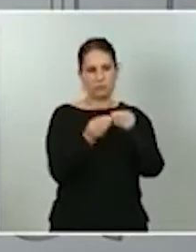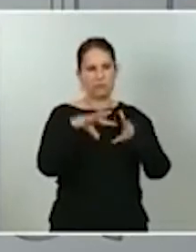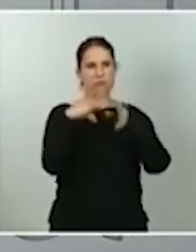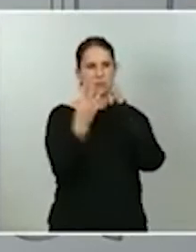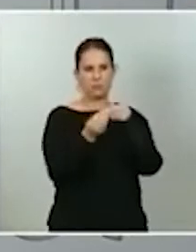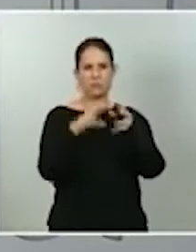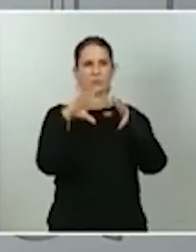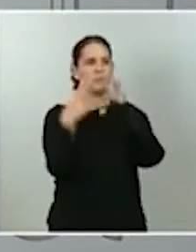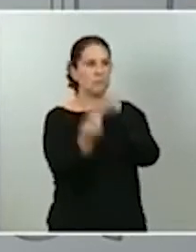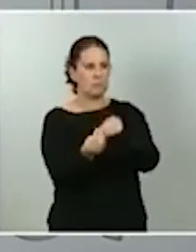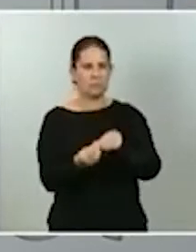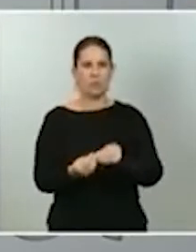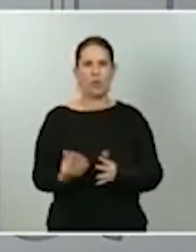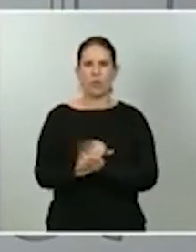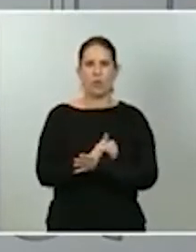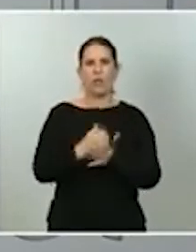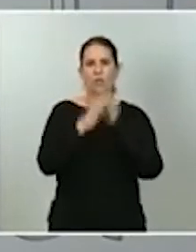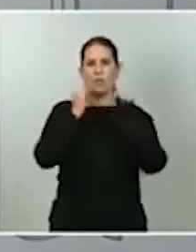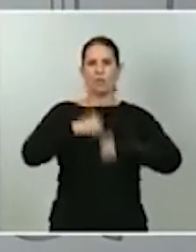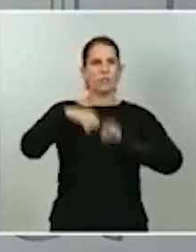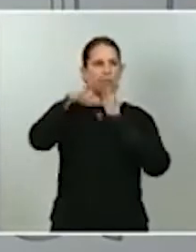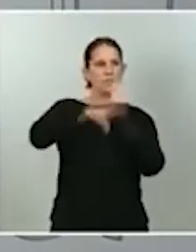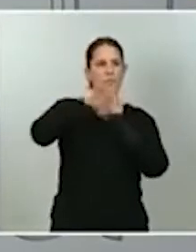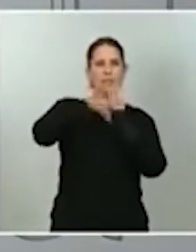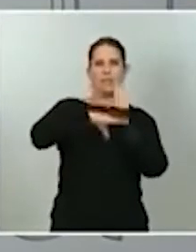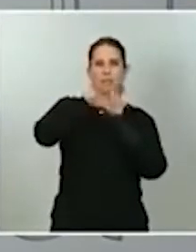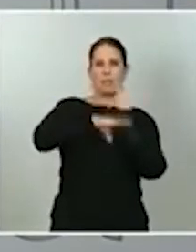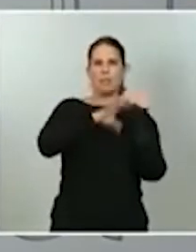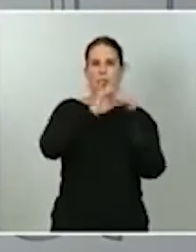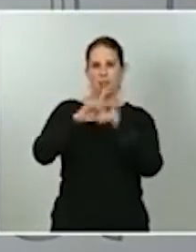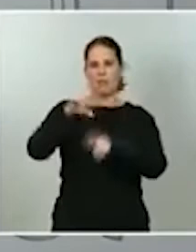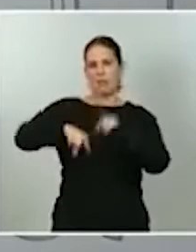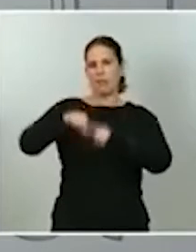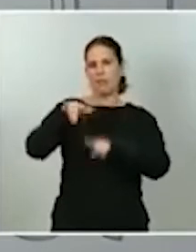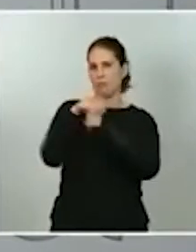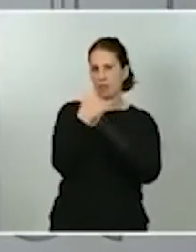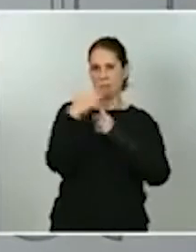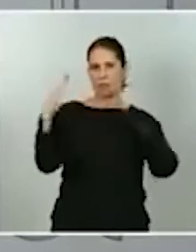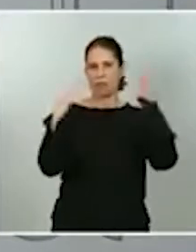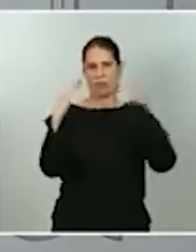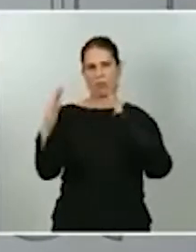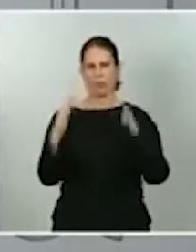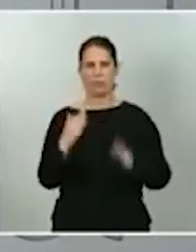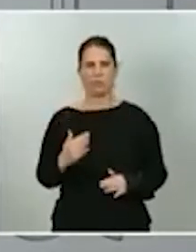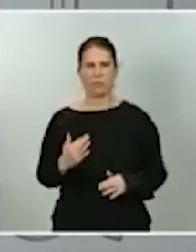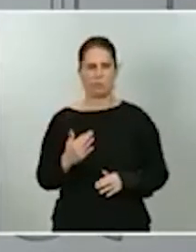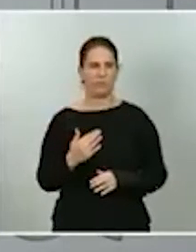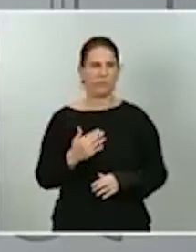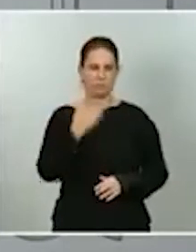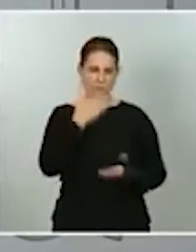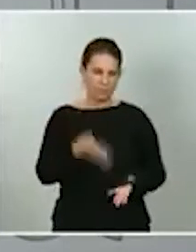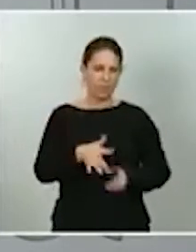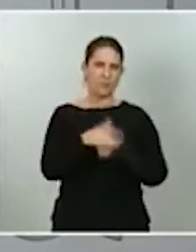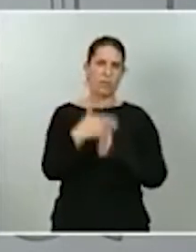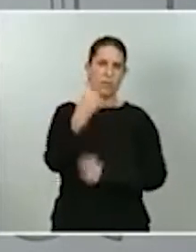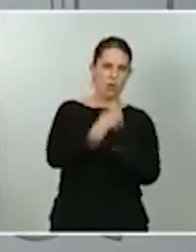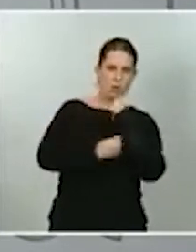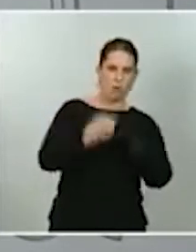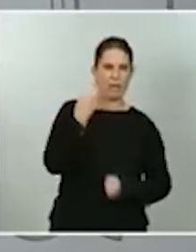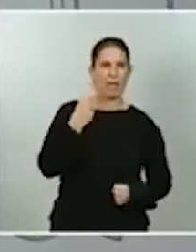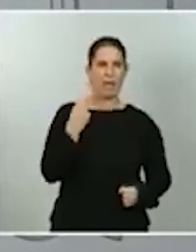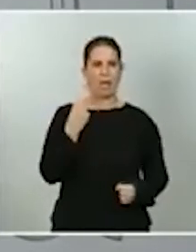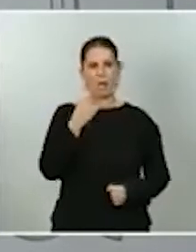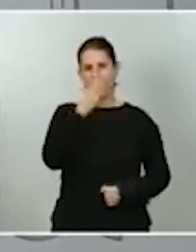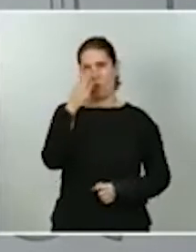a las circunstancias particulares que se están produciendo en cada momento, en este caso la situación económica derivada de la crisis